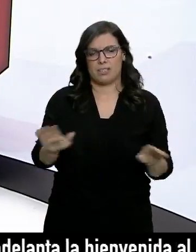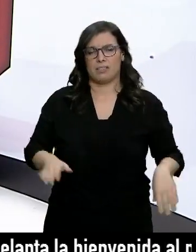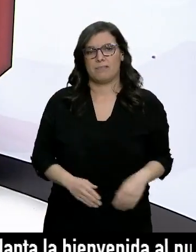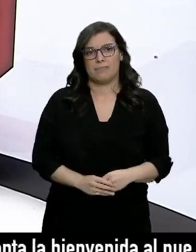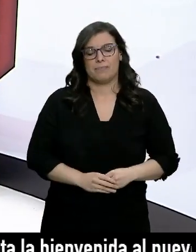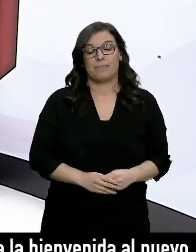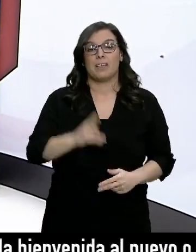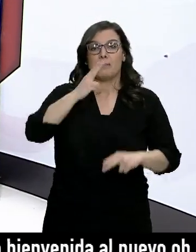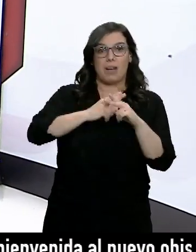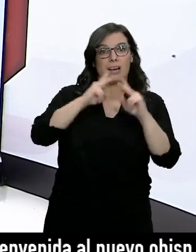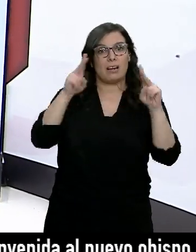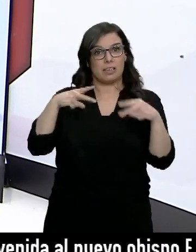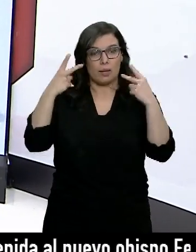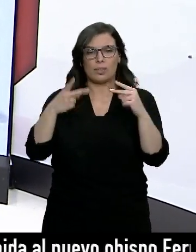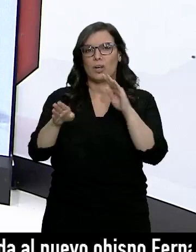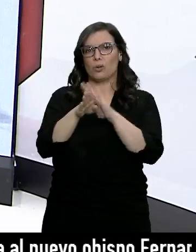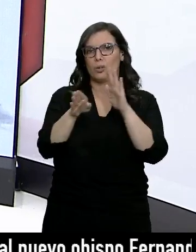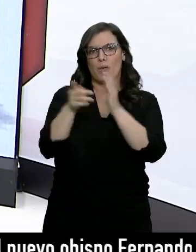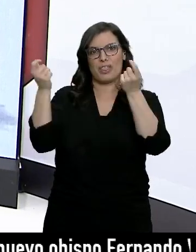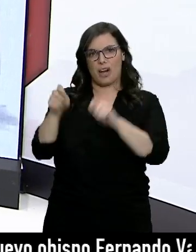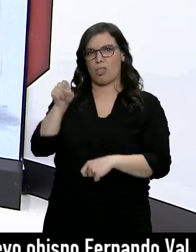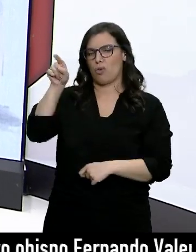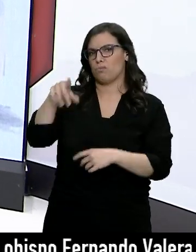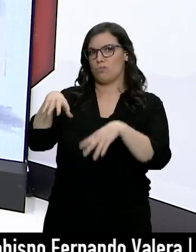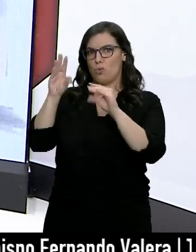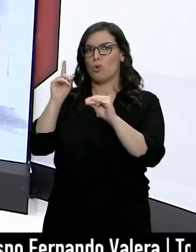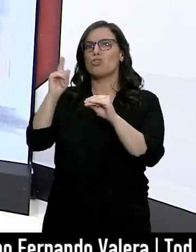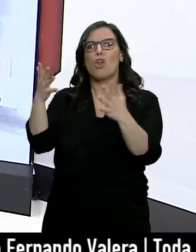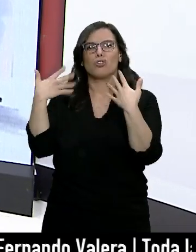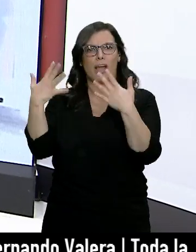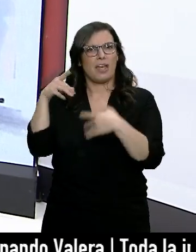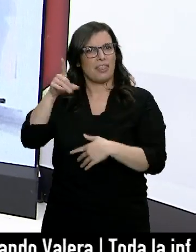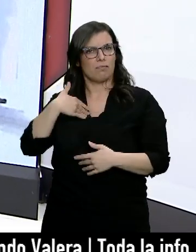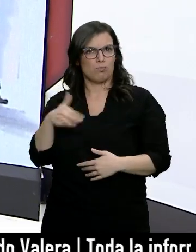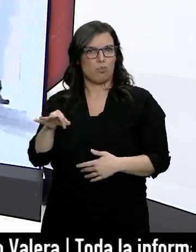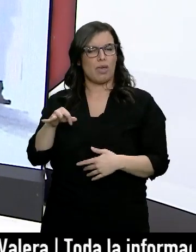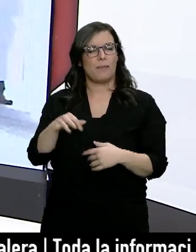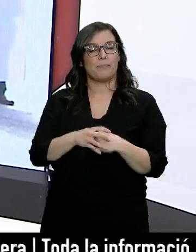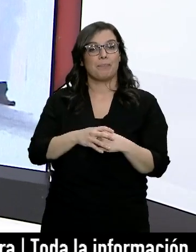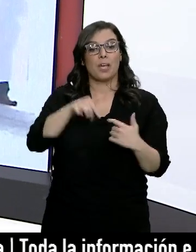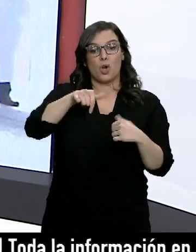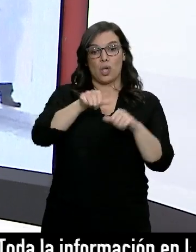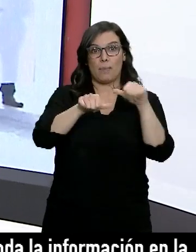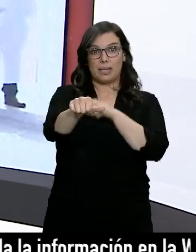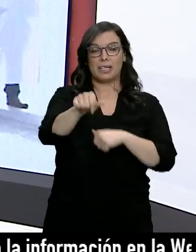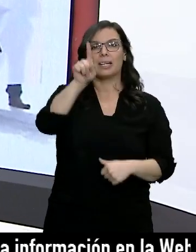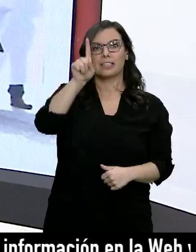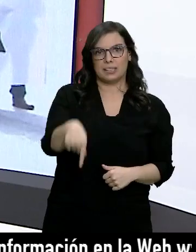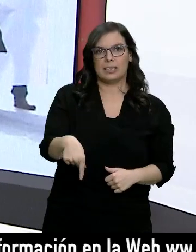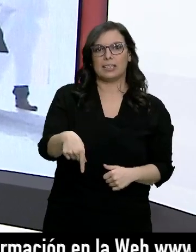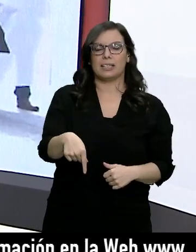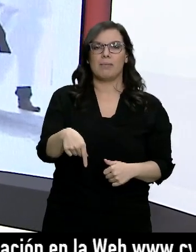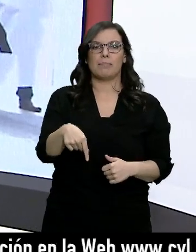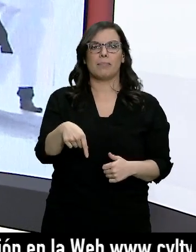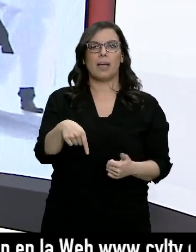Bares y restaurantes permanecerán cerrados en Burgos, salvo las terrazas que sí podrán abrir y desde hoy abren también buena parte de las